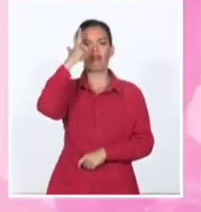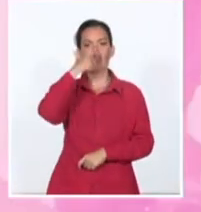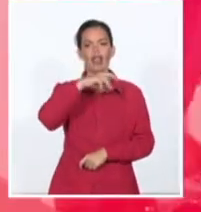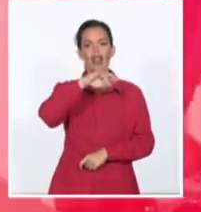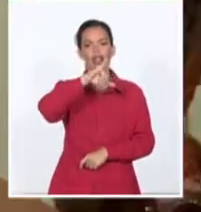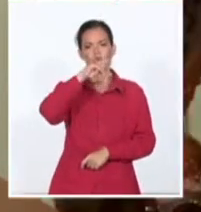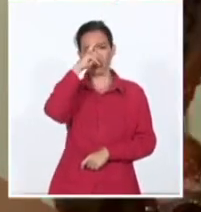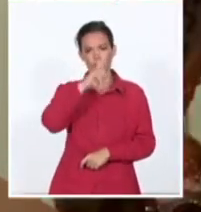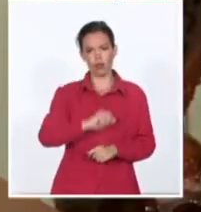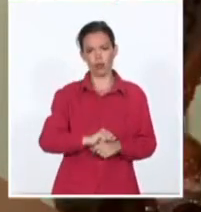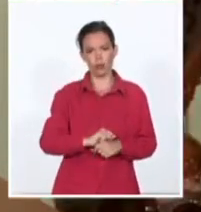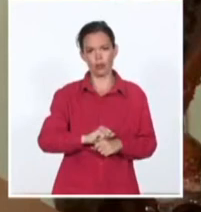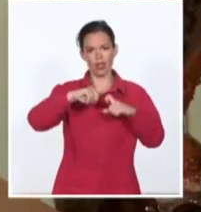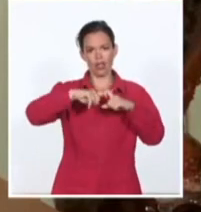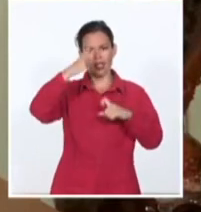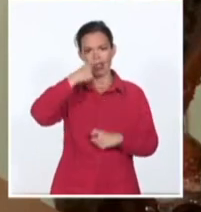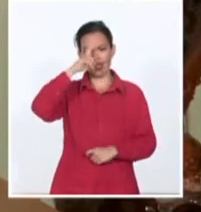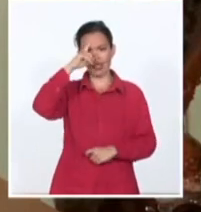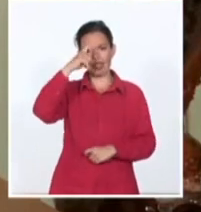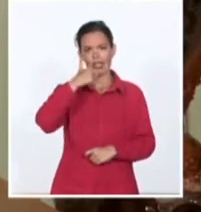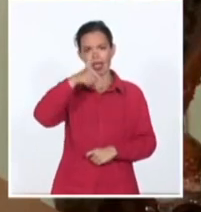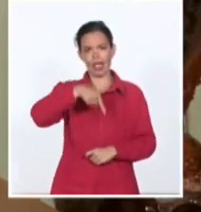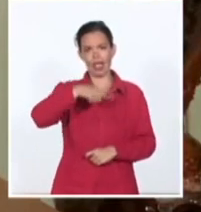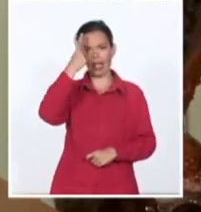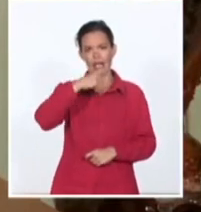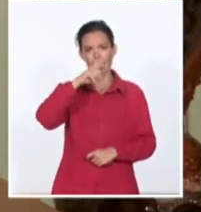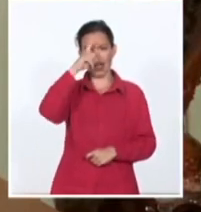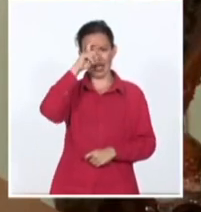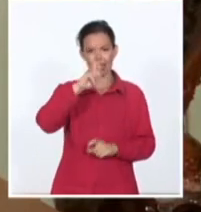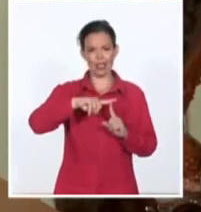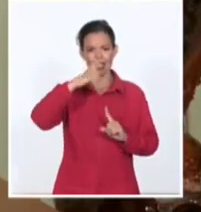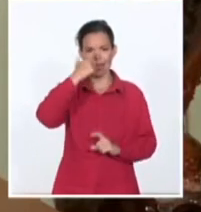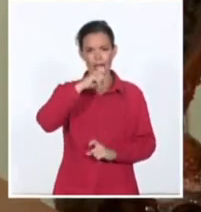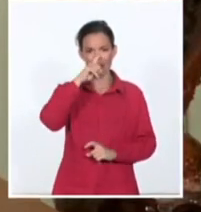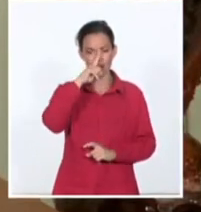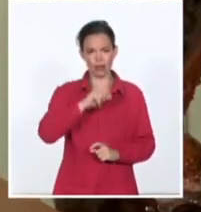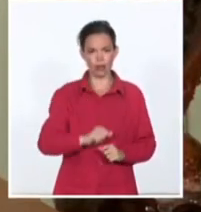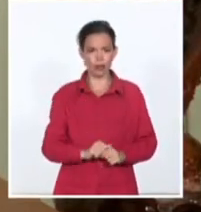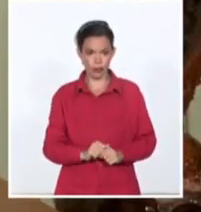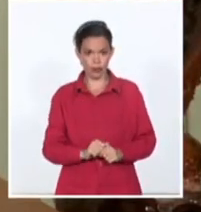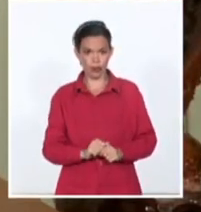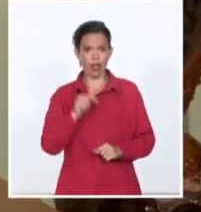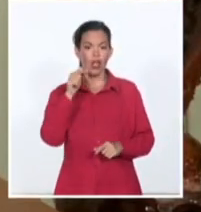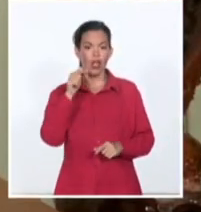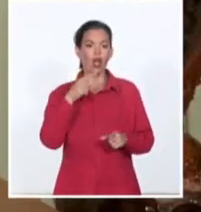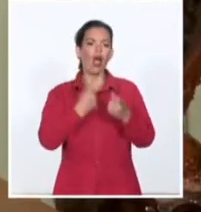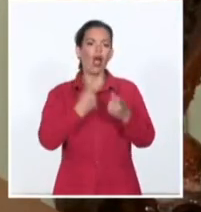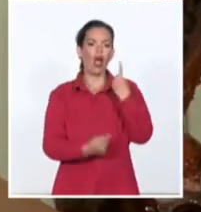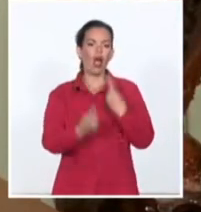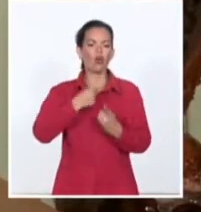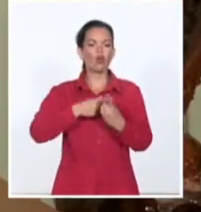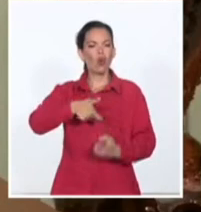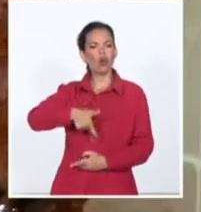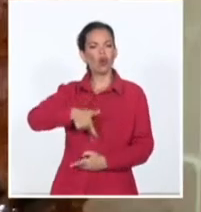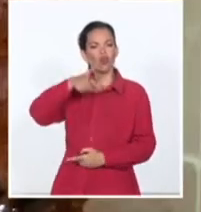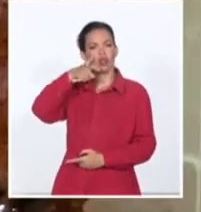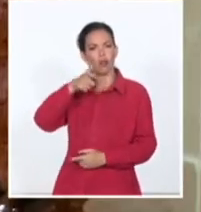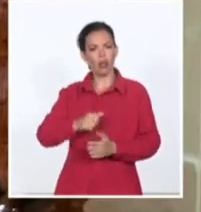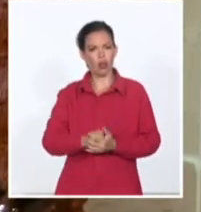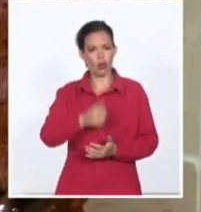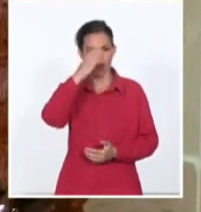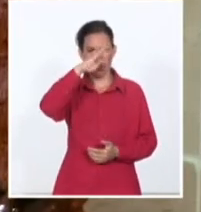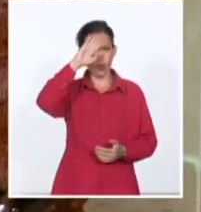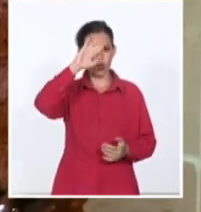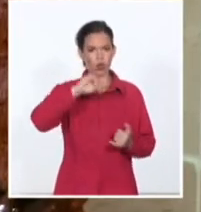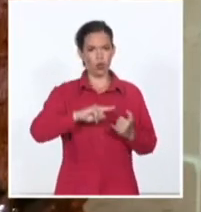Kirguistán. Hay otros estados que ostentan la condición de Estado observador, que son el caso de Moldova, Uzbekistán y Cuba. La